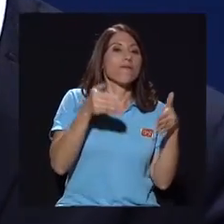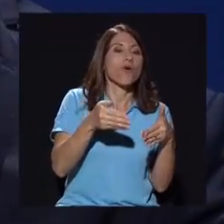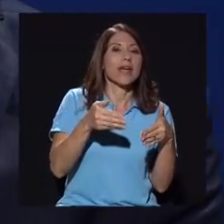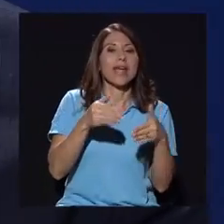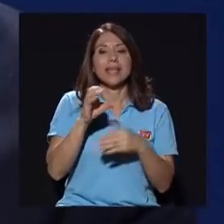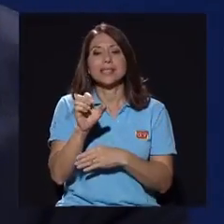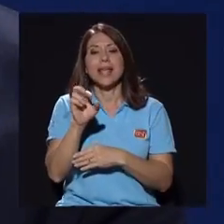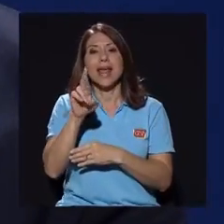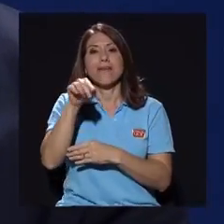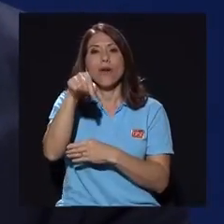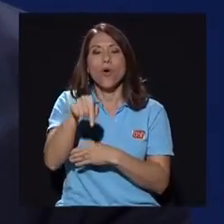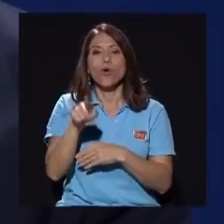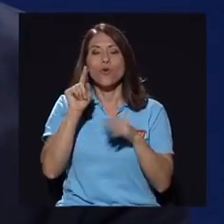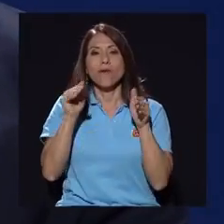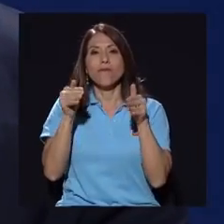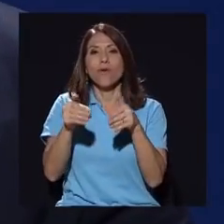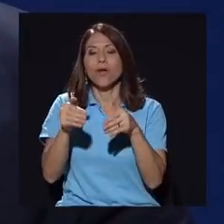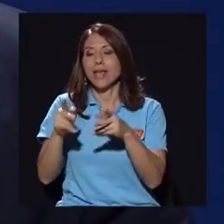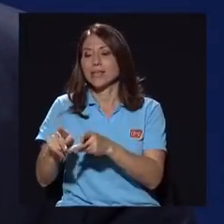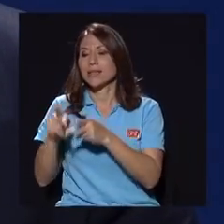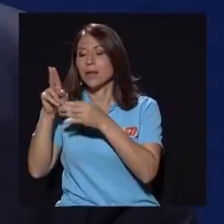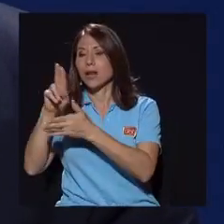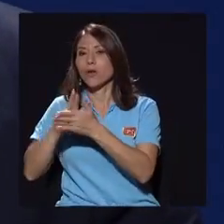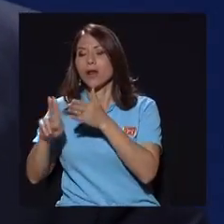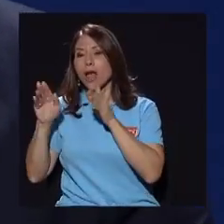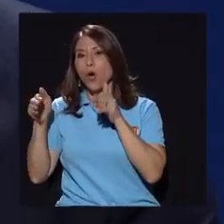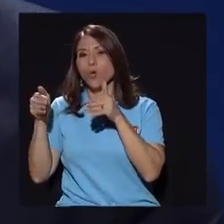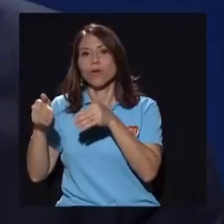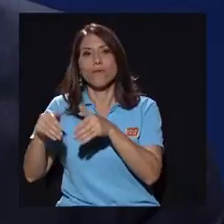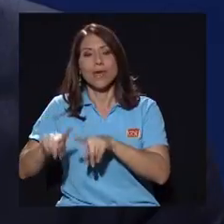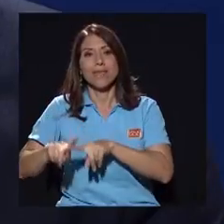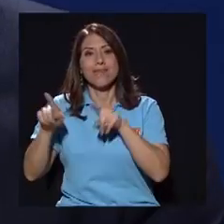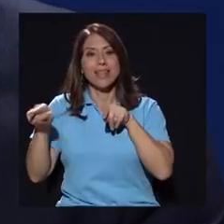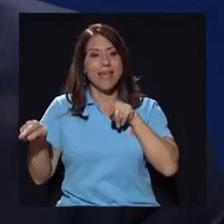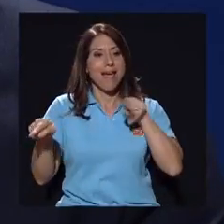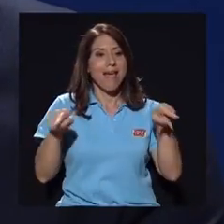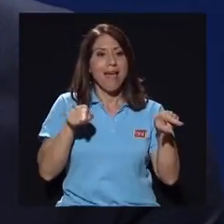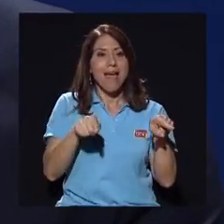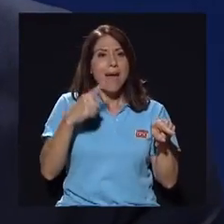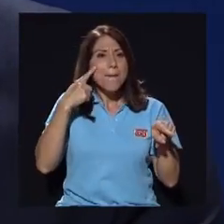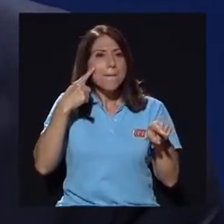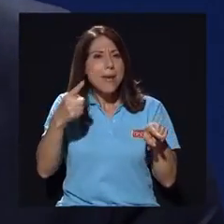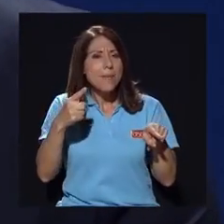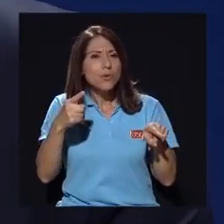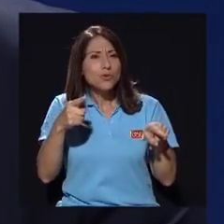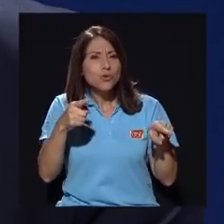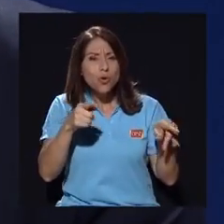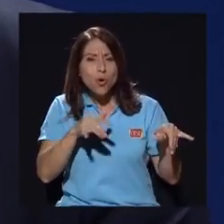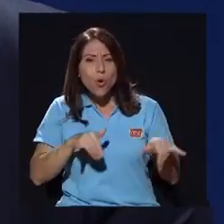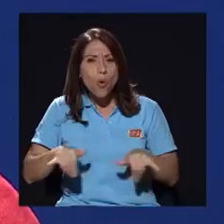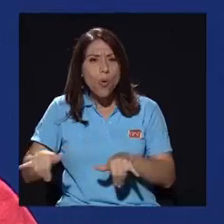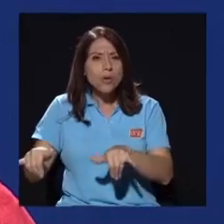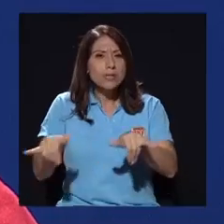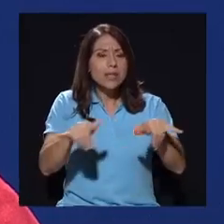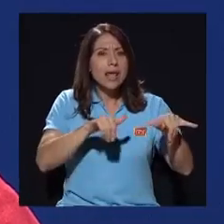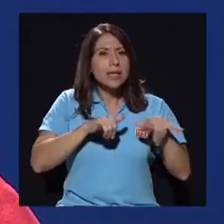hoy tenga otro enfoque, que Semanario tenga un enfoque, logramos ver coincidencias en lo cuestionable y eso a me llama mucho